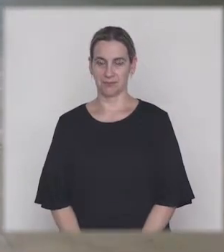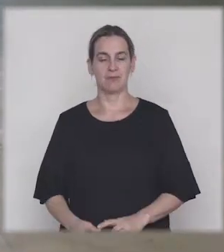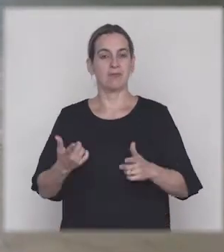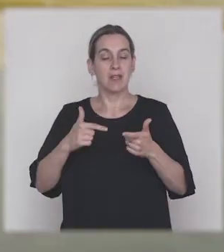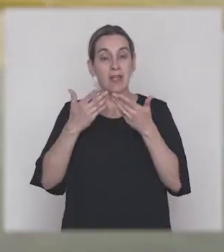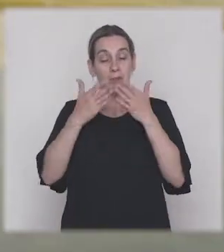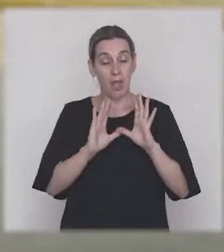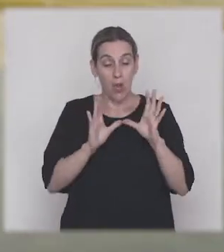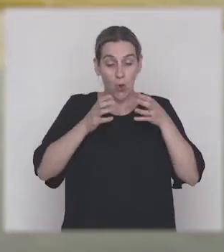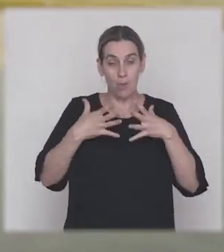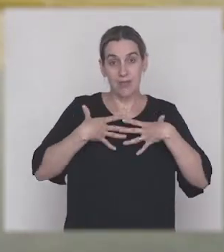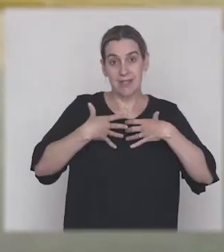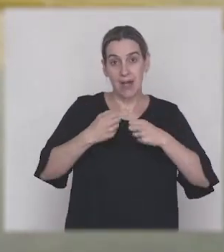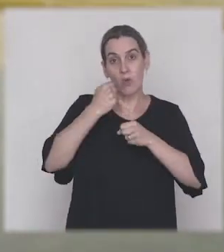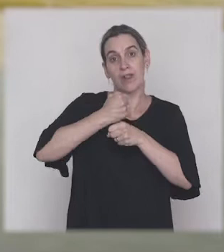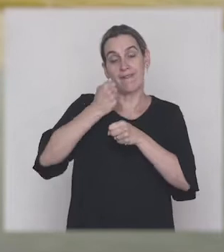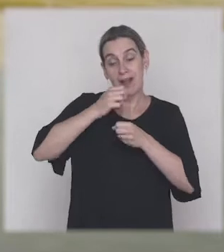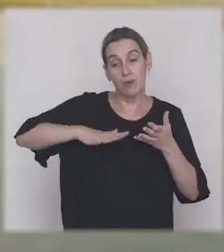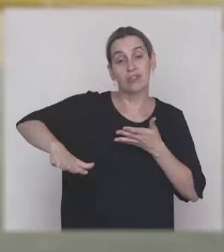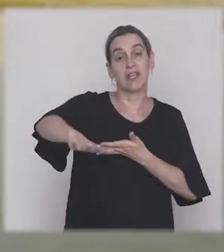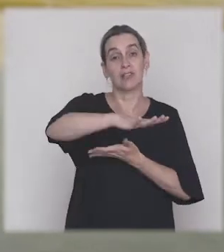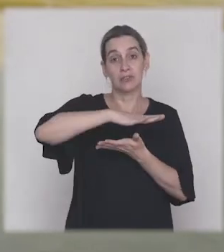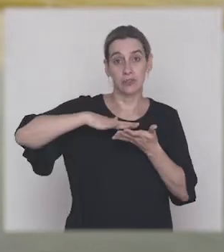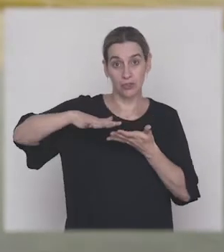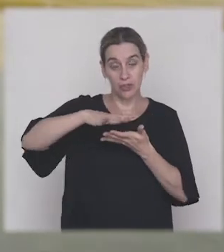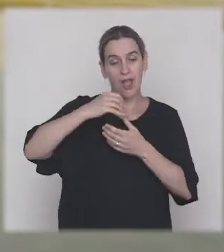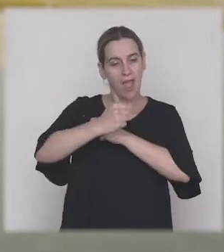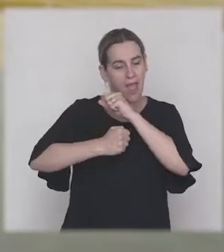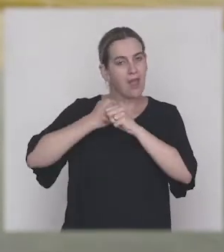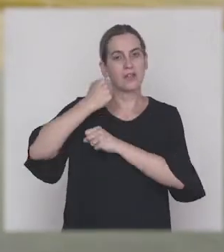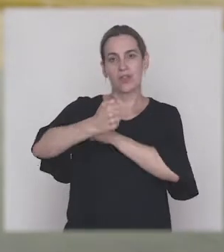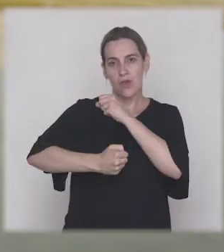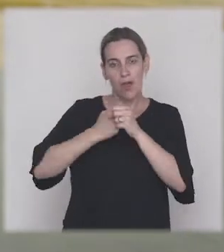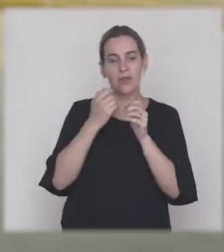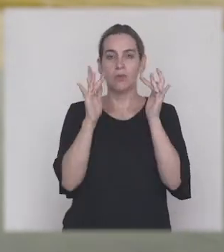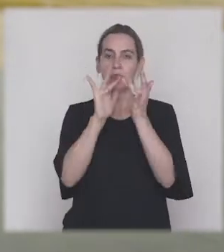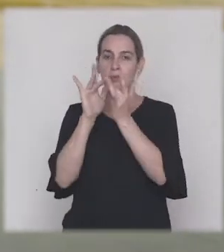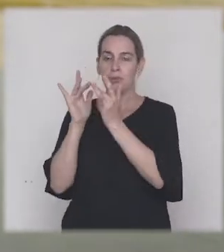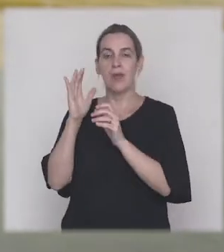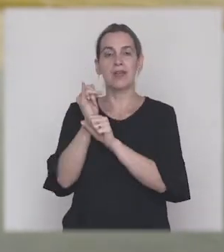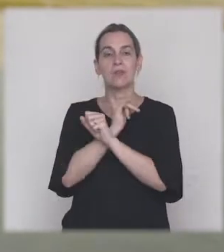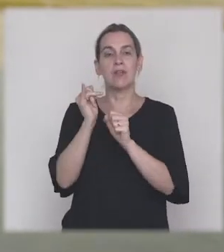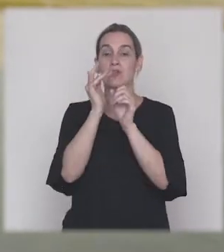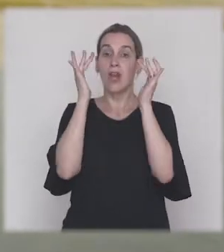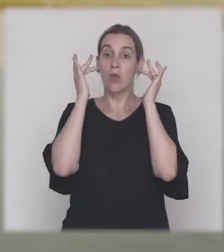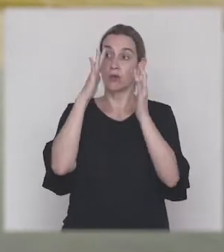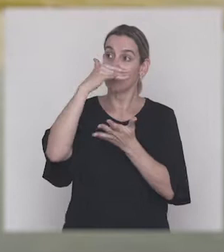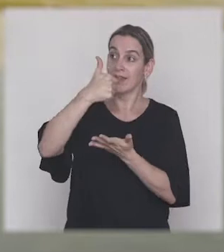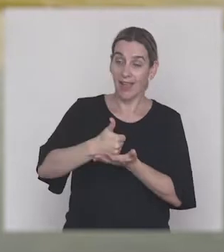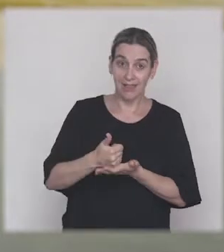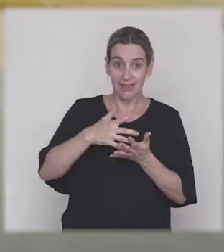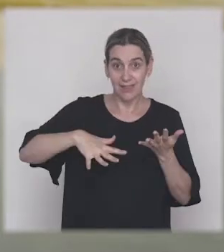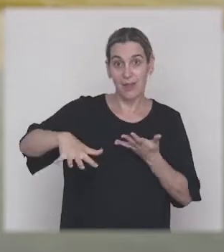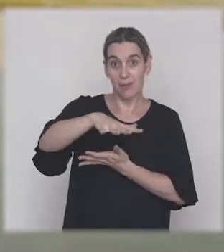Desde los equipos de salud que trabajamos en territorio, año a año nos contactamos con las instituciones educativas que hay